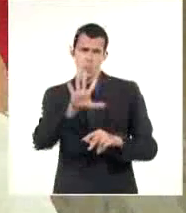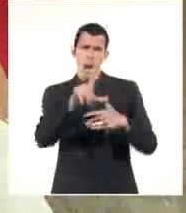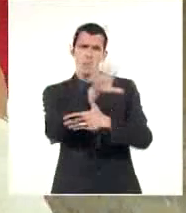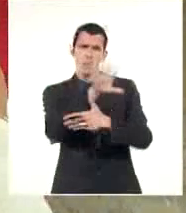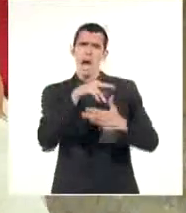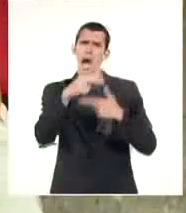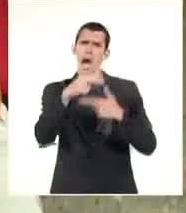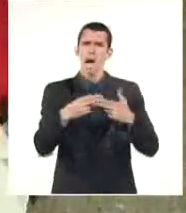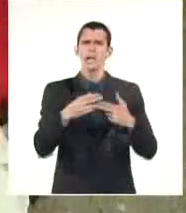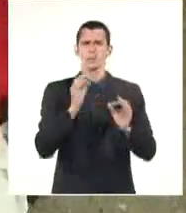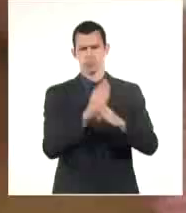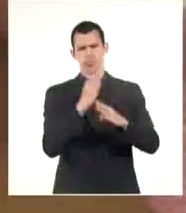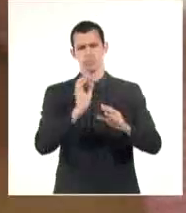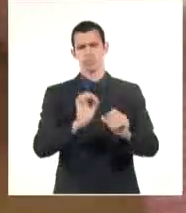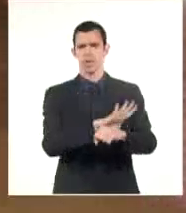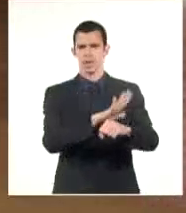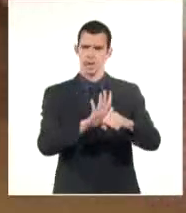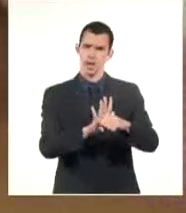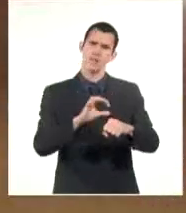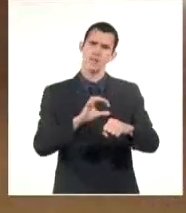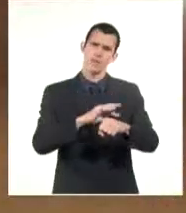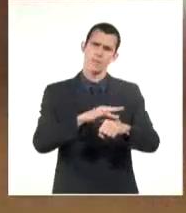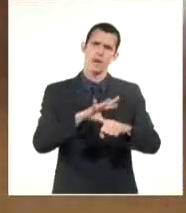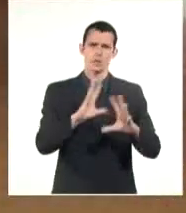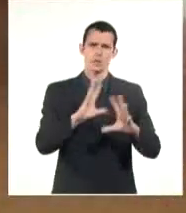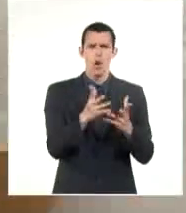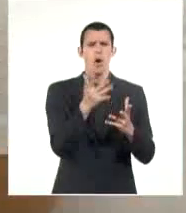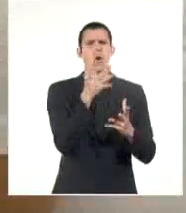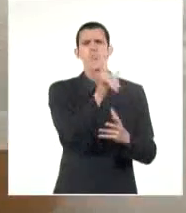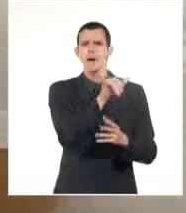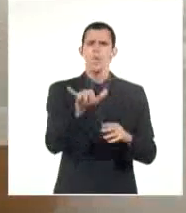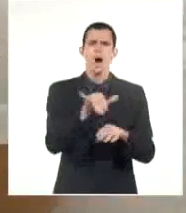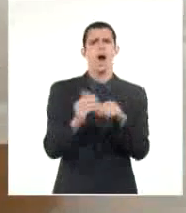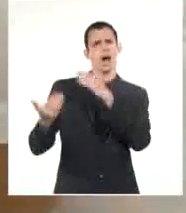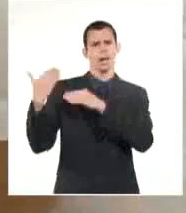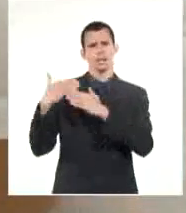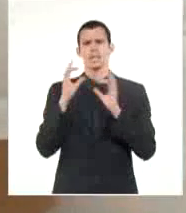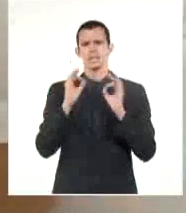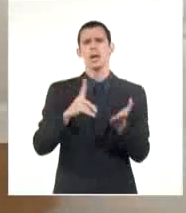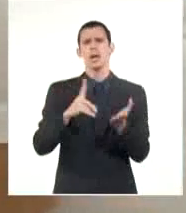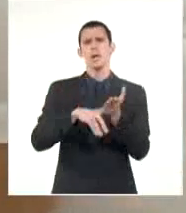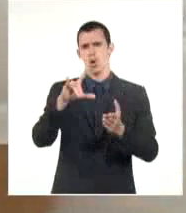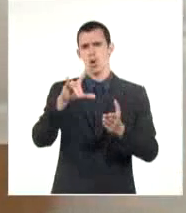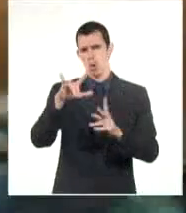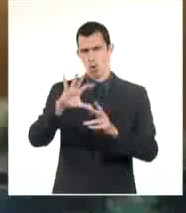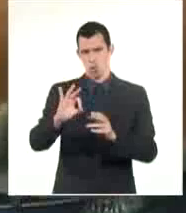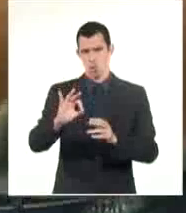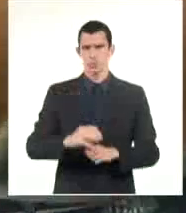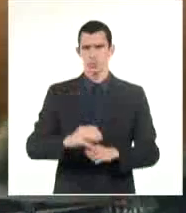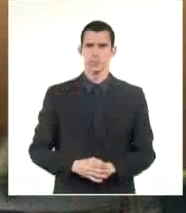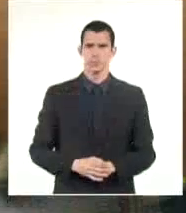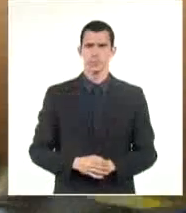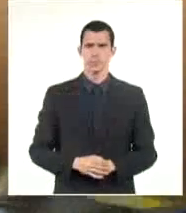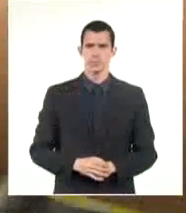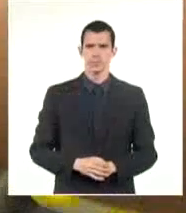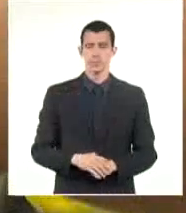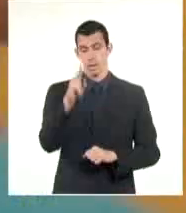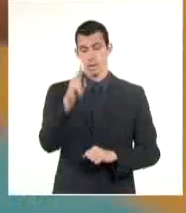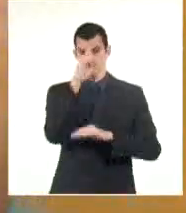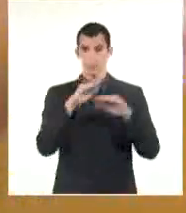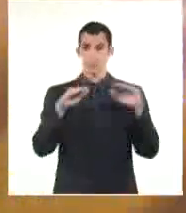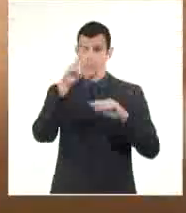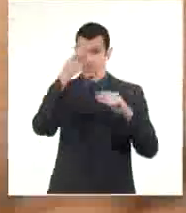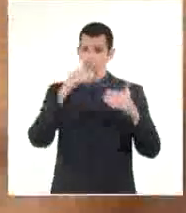certificación de la Organización Panamericana de la Salud por el destacado logro. De acuerdo con el Minsap, toda la población menor de 72